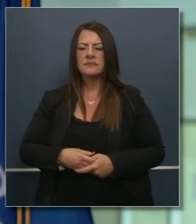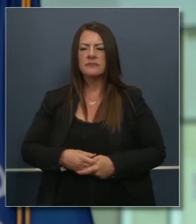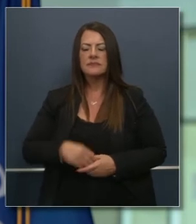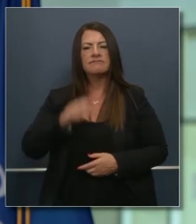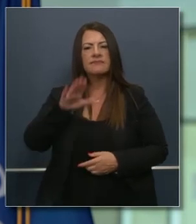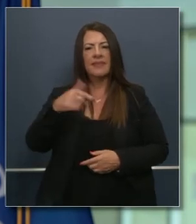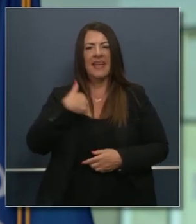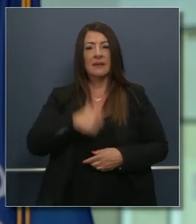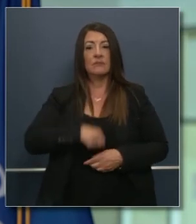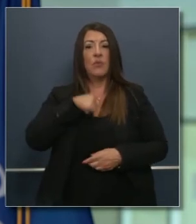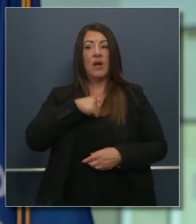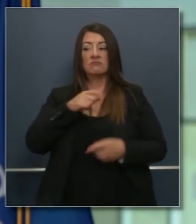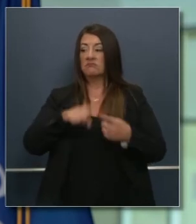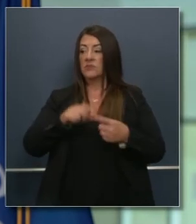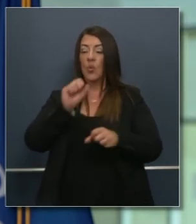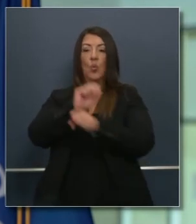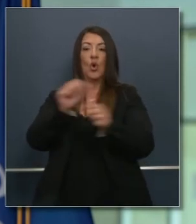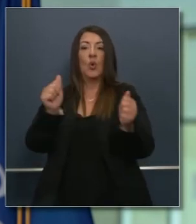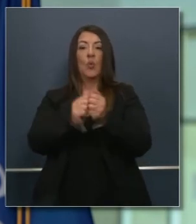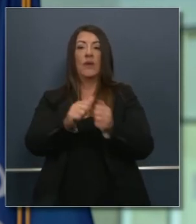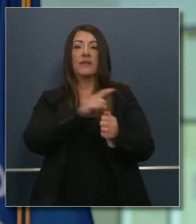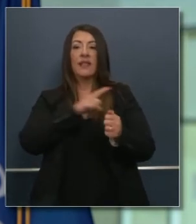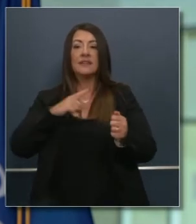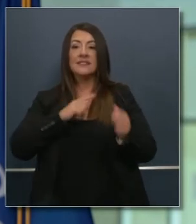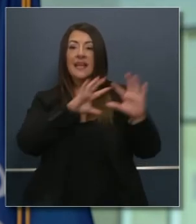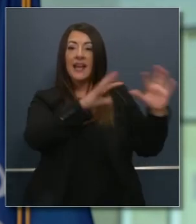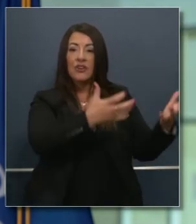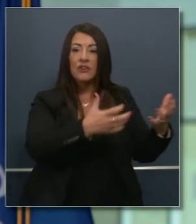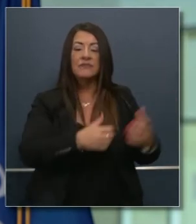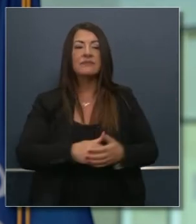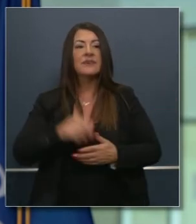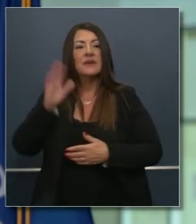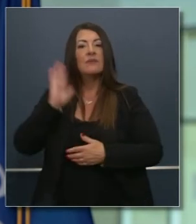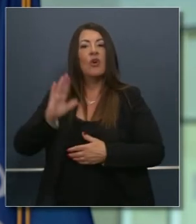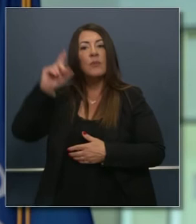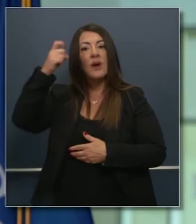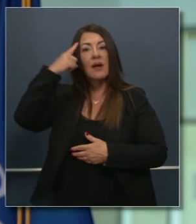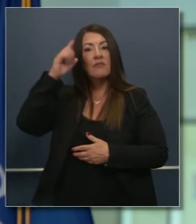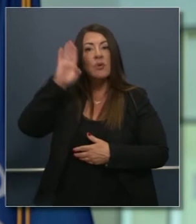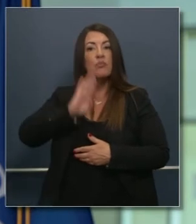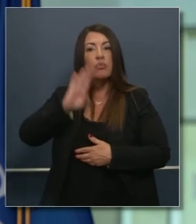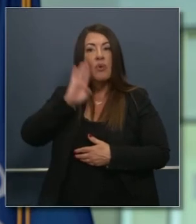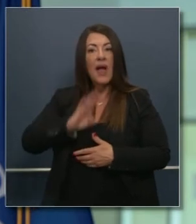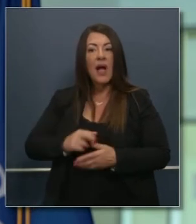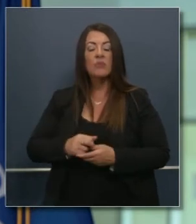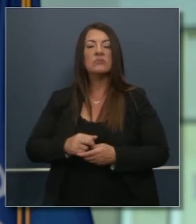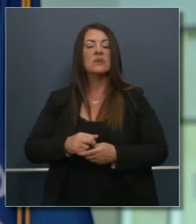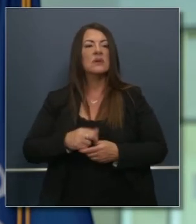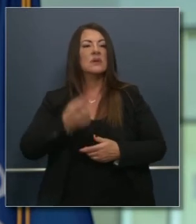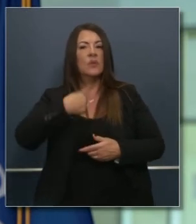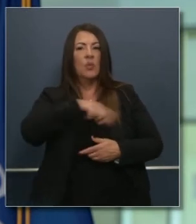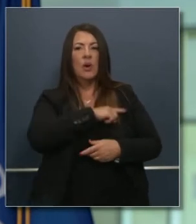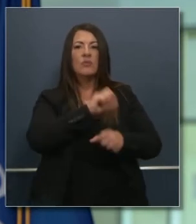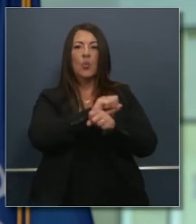muy orgulloso de trabajar en ese esfuerzo y con líderes de la legislatura como el gobernador brown que